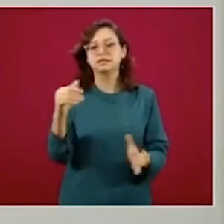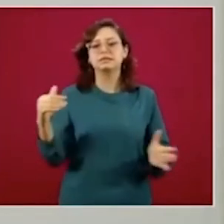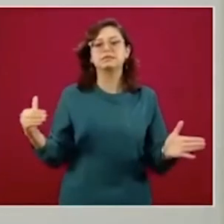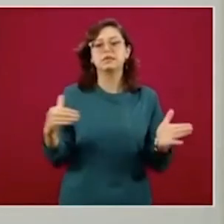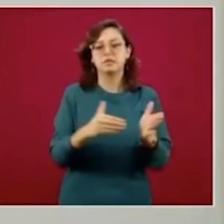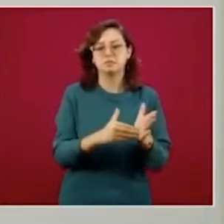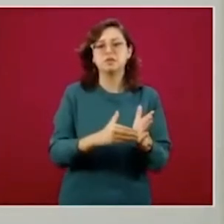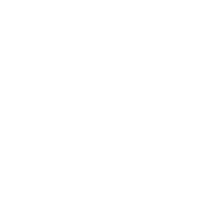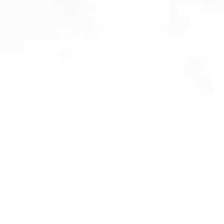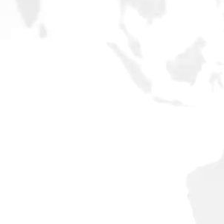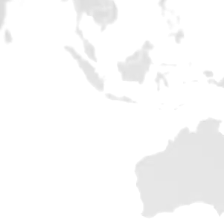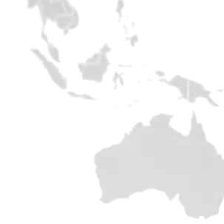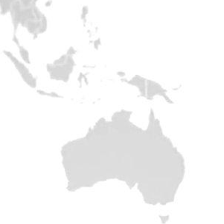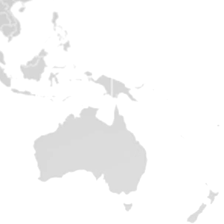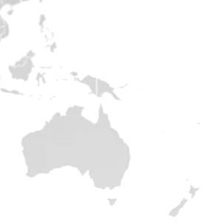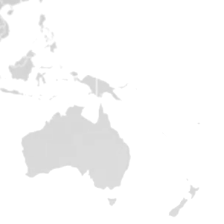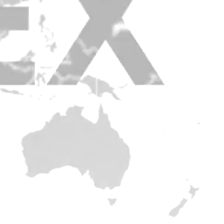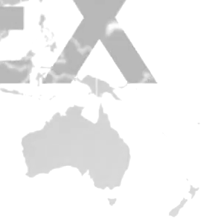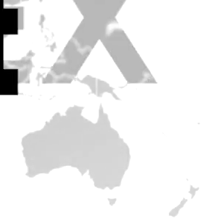cubiertas.